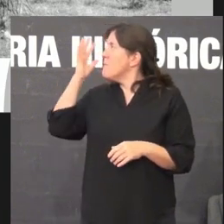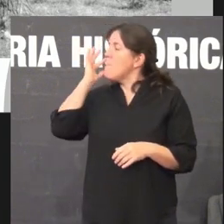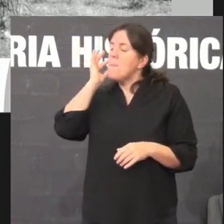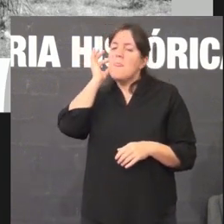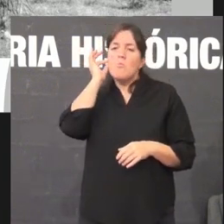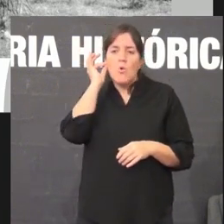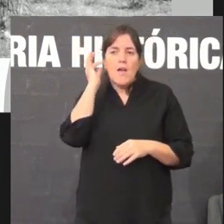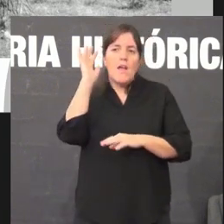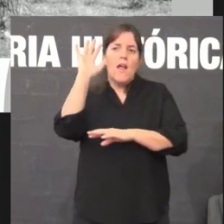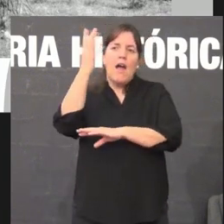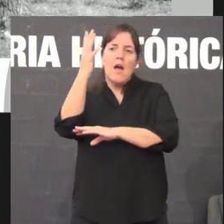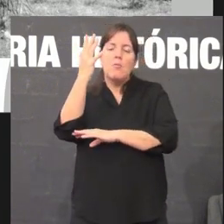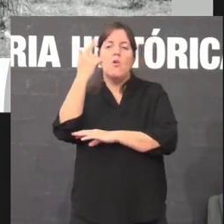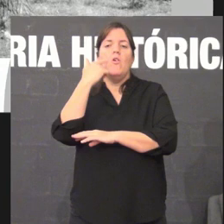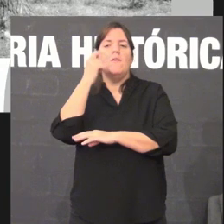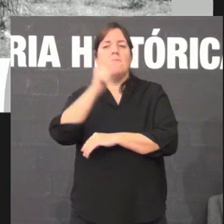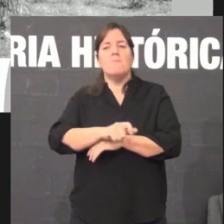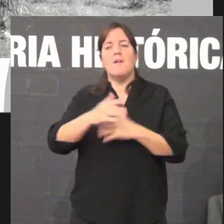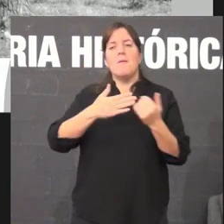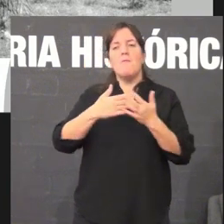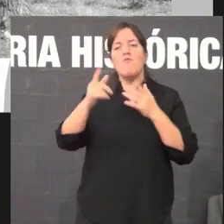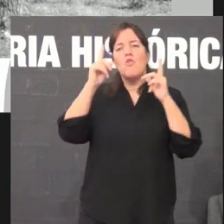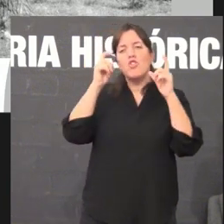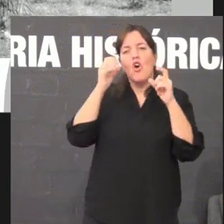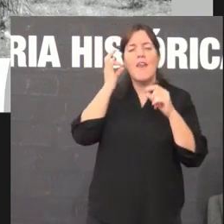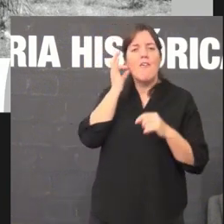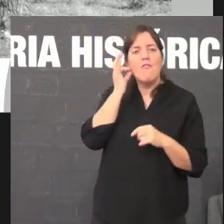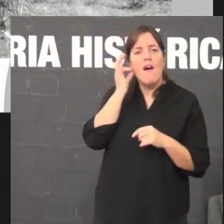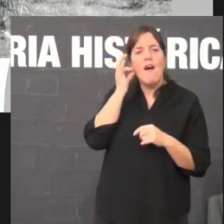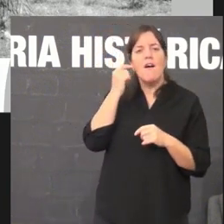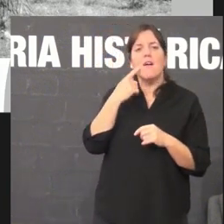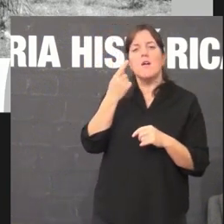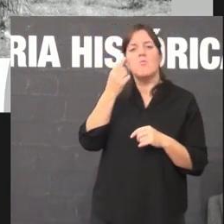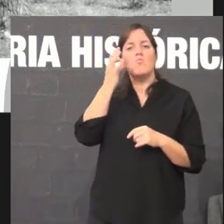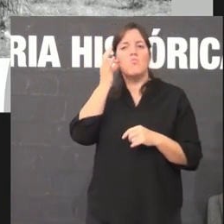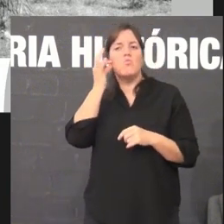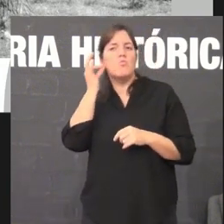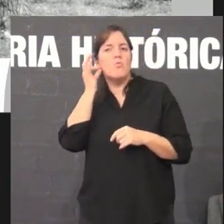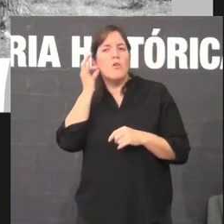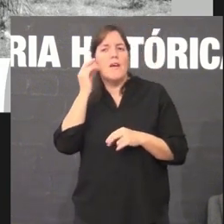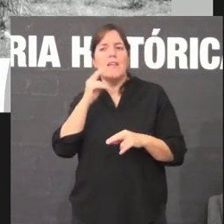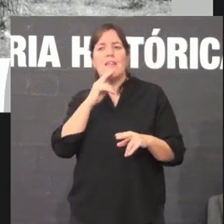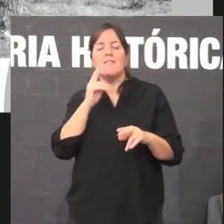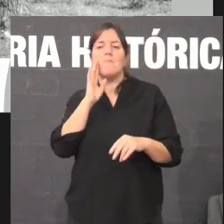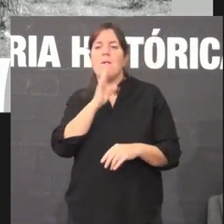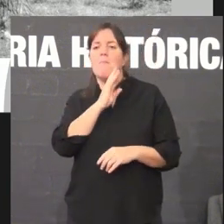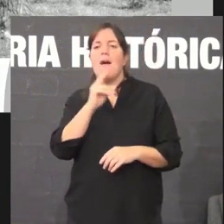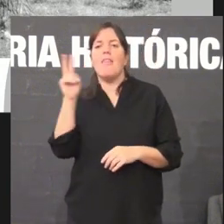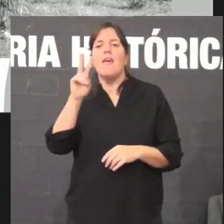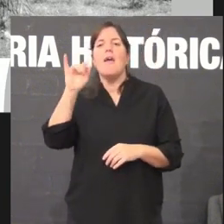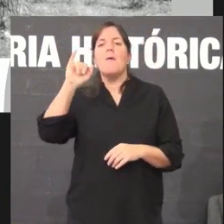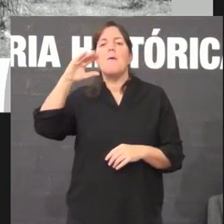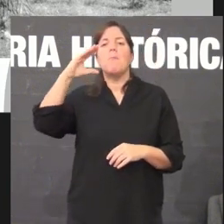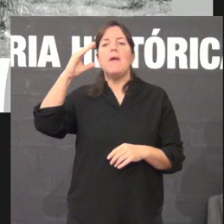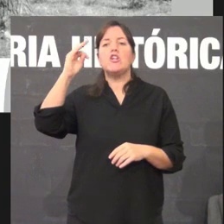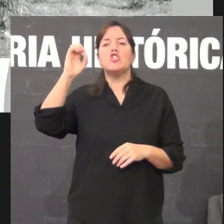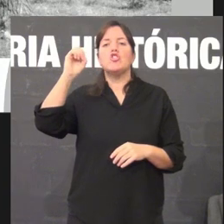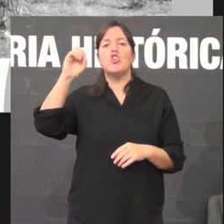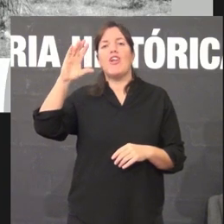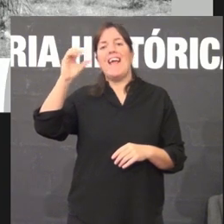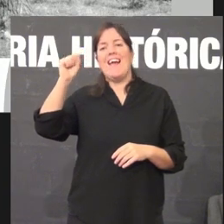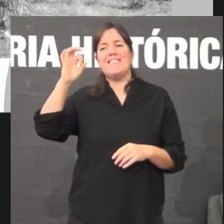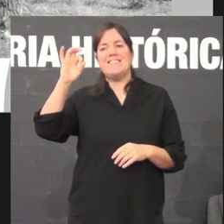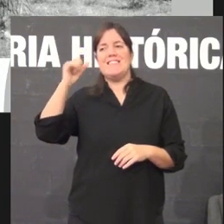a árbore, a fotógrafa, a muller e a Cintia Rey, a nai de Vítor Casas, militante nacionalista galego,